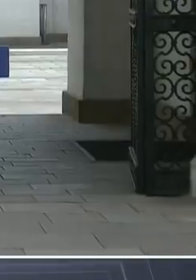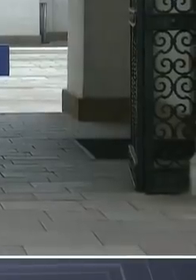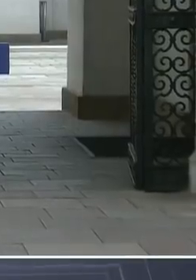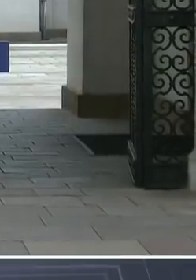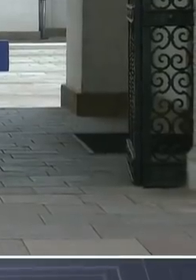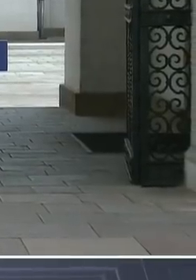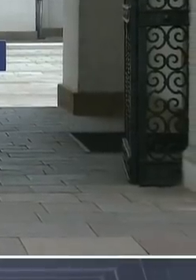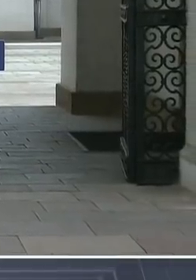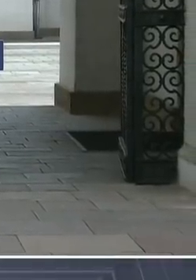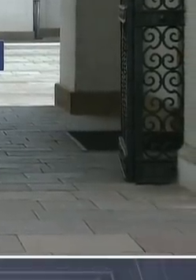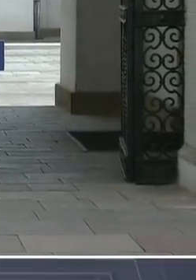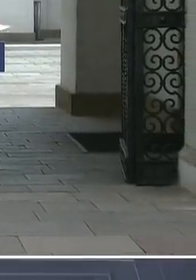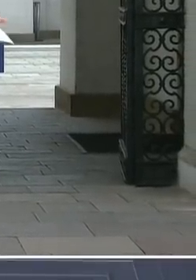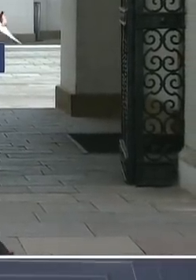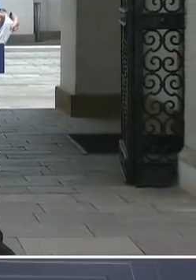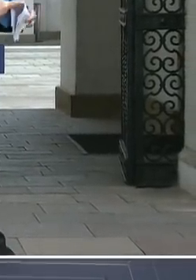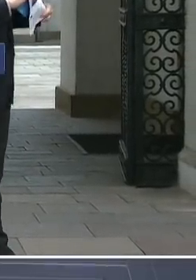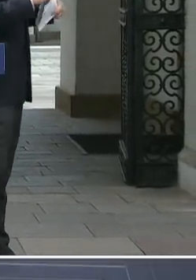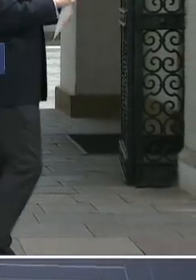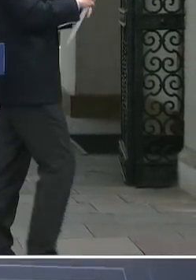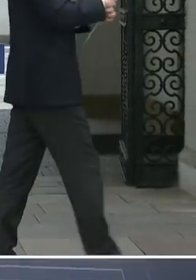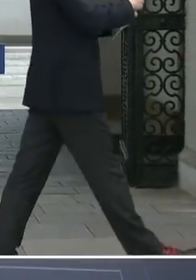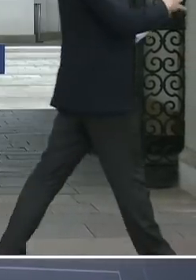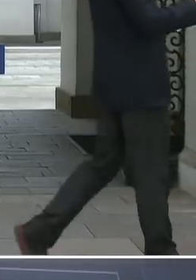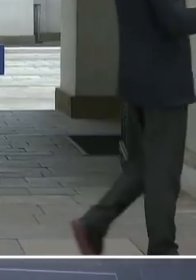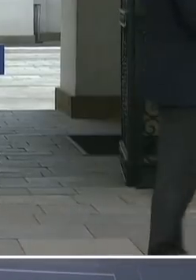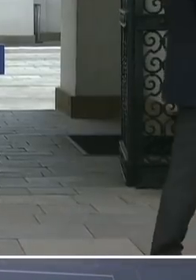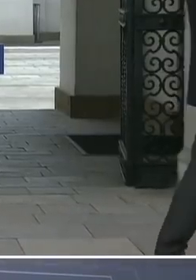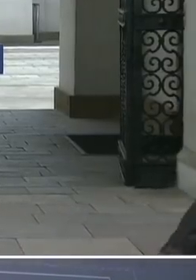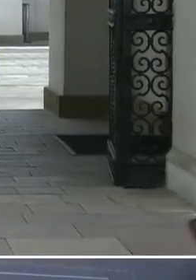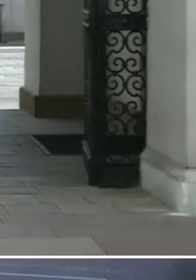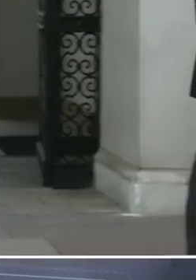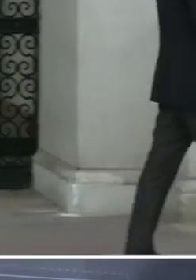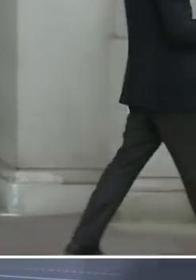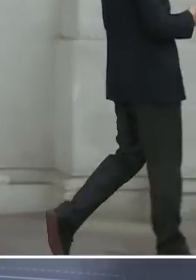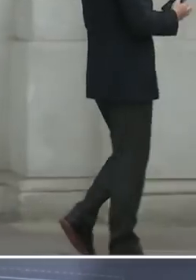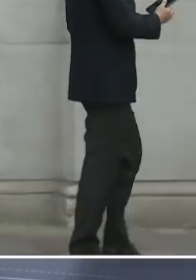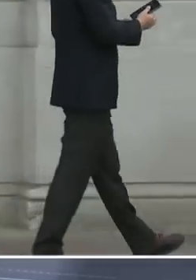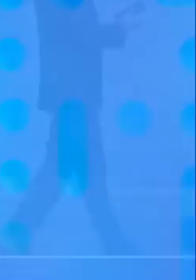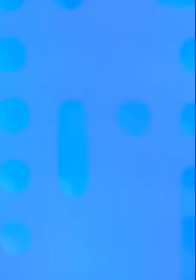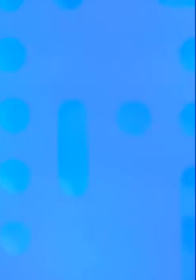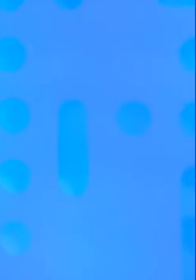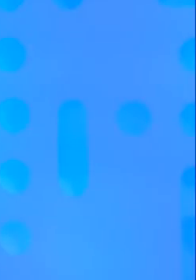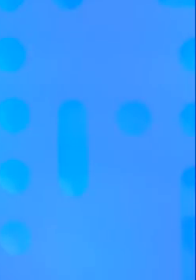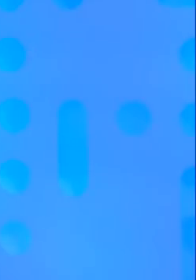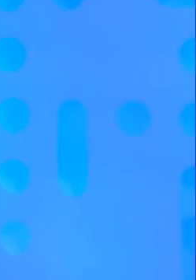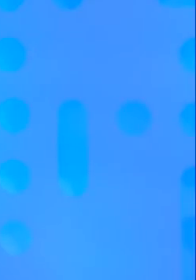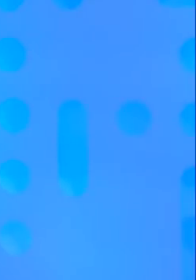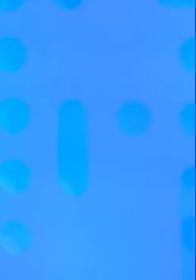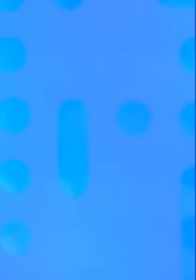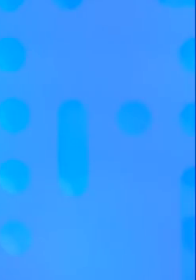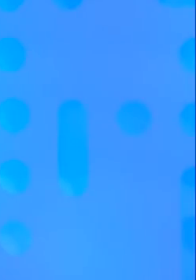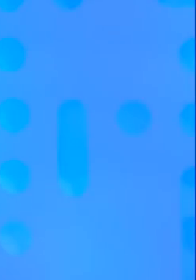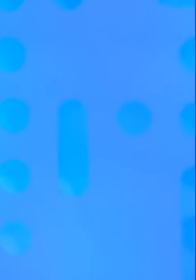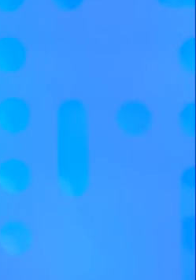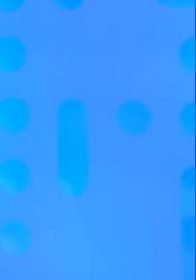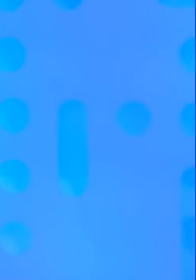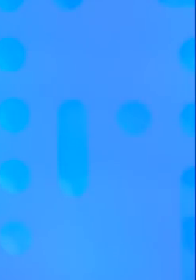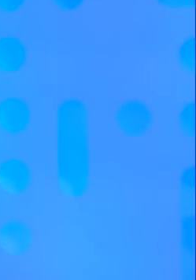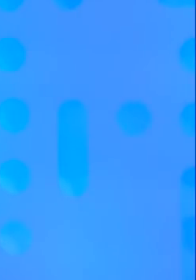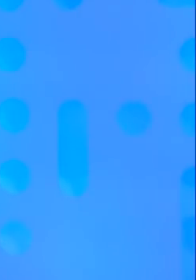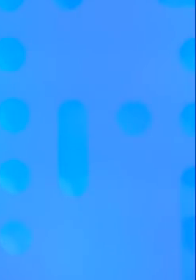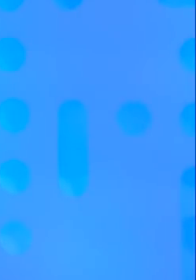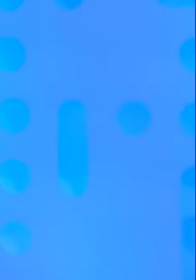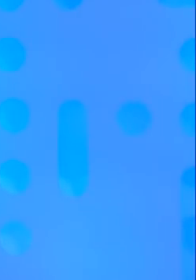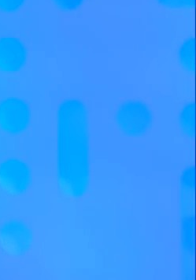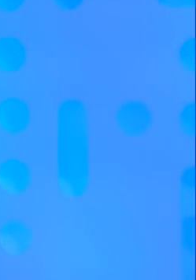ellos, la llegada del nuevo Ministro del Interior, Rodrigo Delgado. a estar más adelante en el Parque de la Moneda junto a Valentina Reyes para ver lo que es